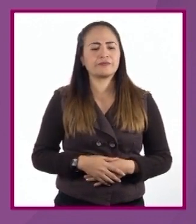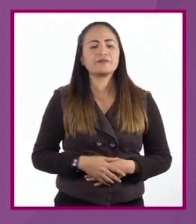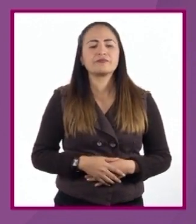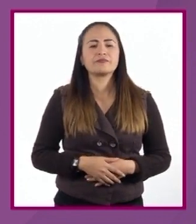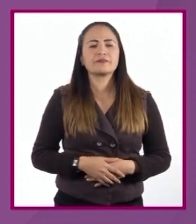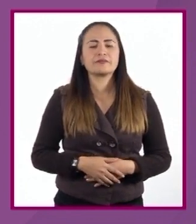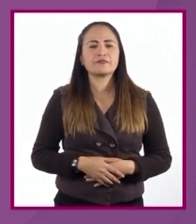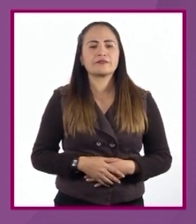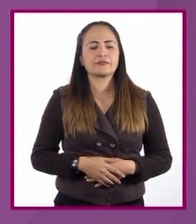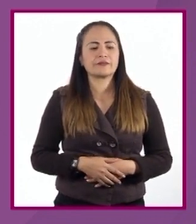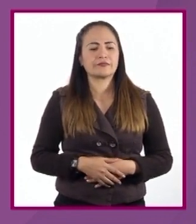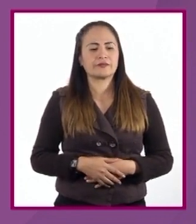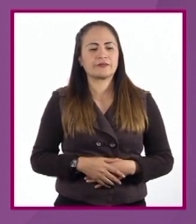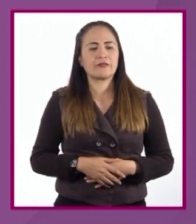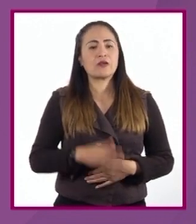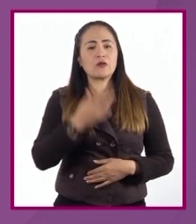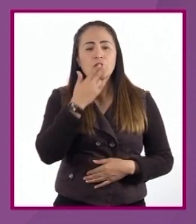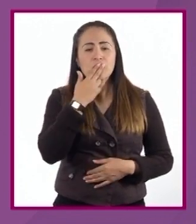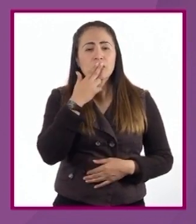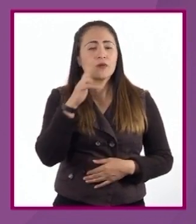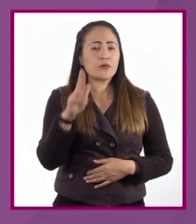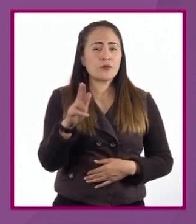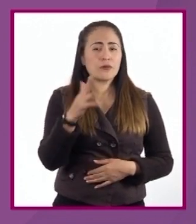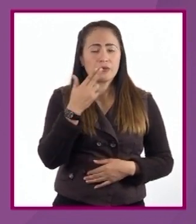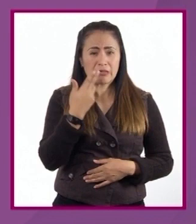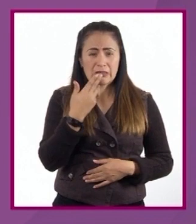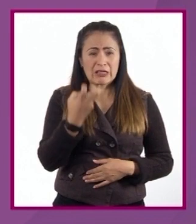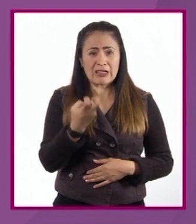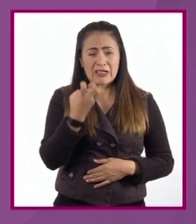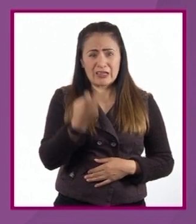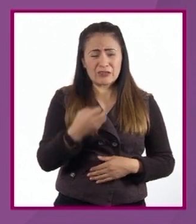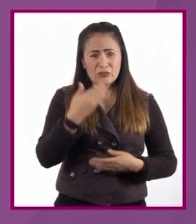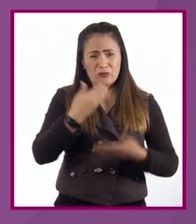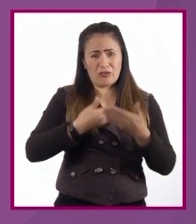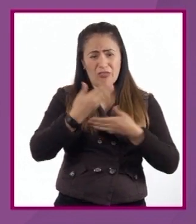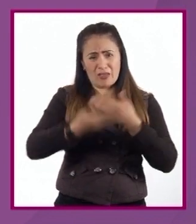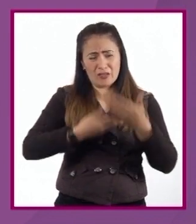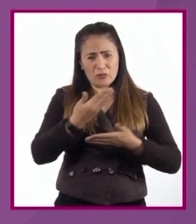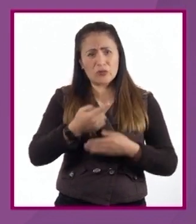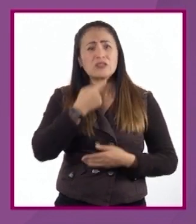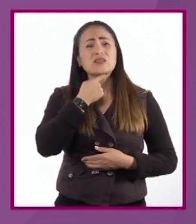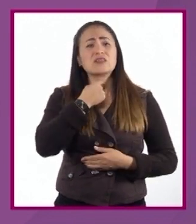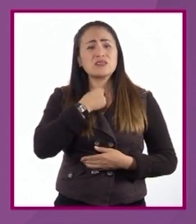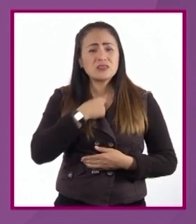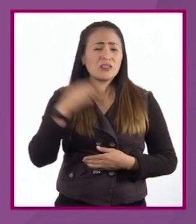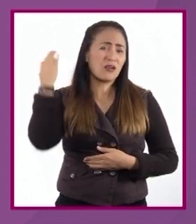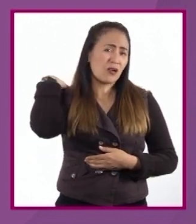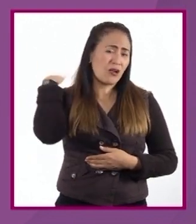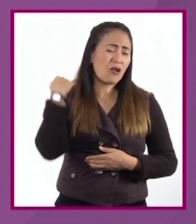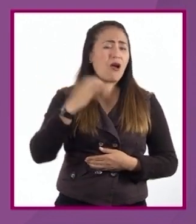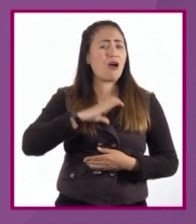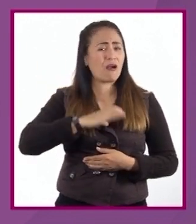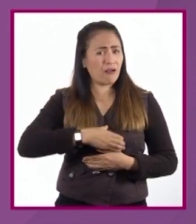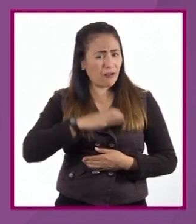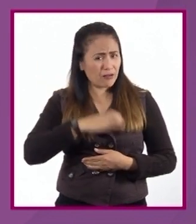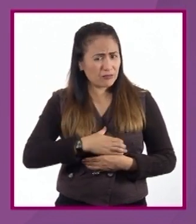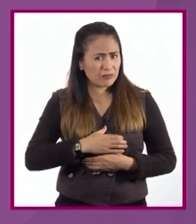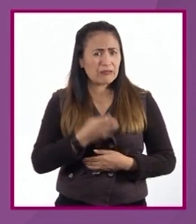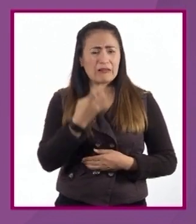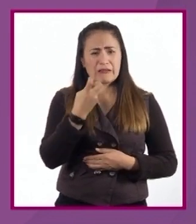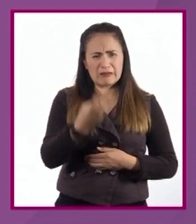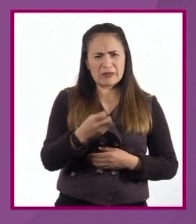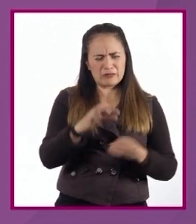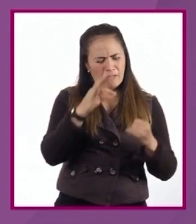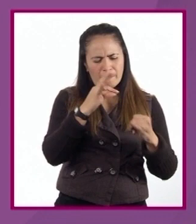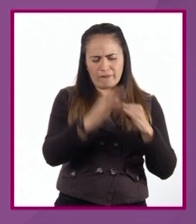El consumo de tabaco puede provocar cáncer de laringe y de pulmón. Esta conclusión lo que hace